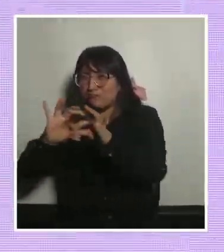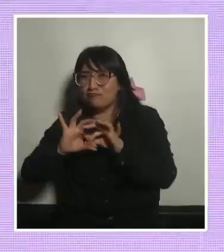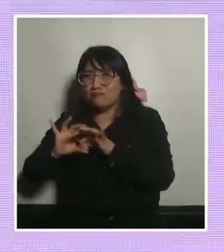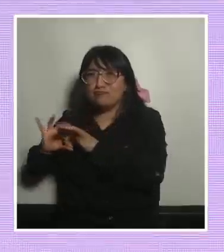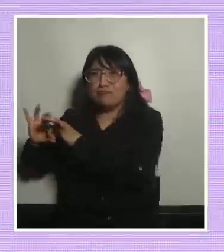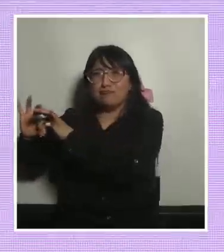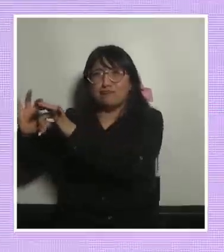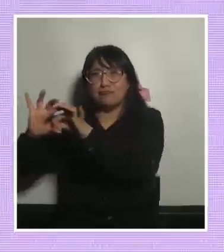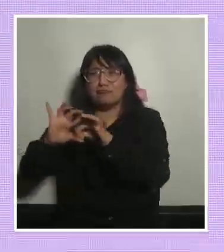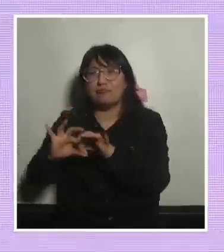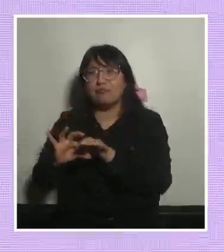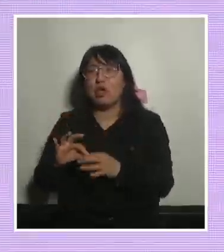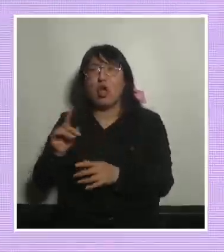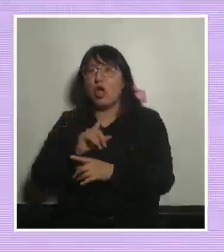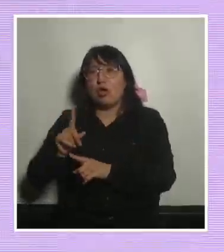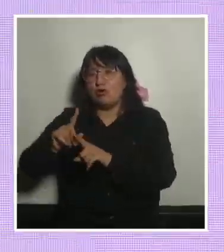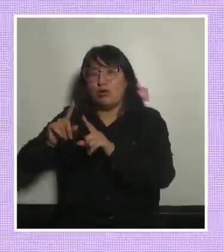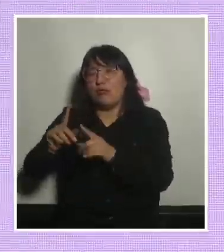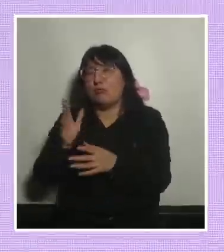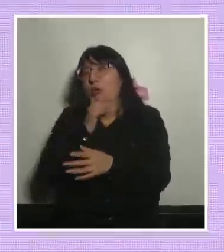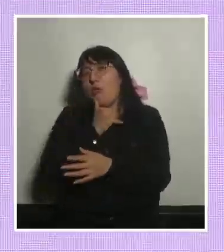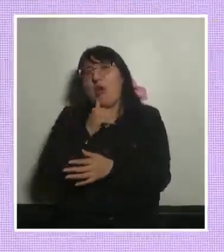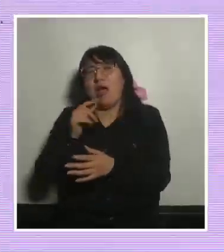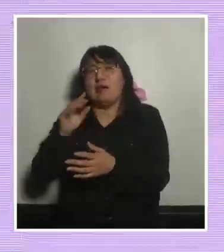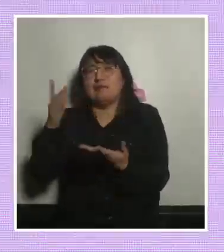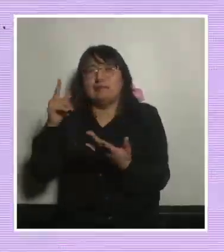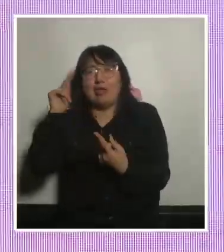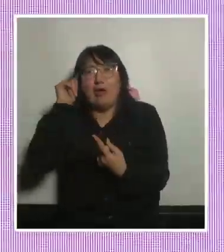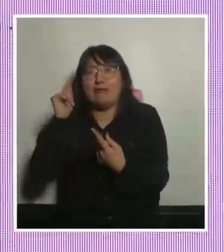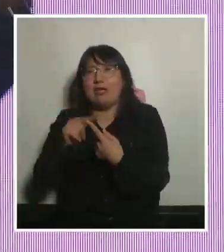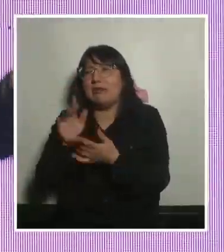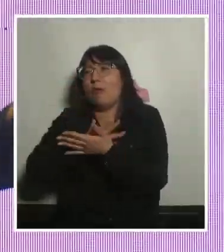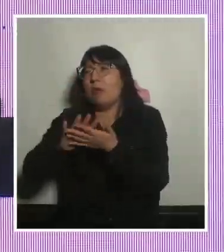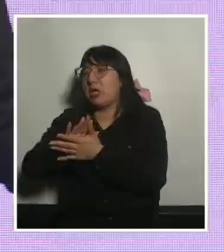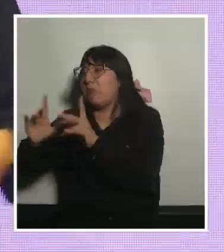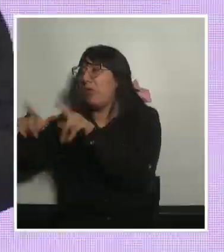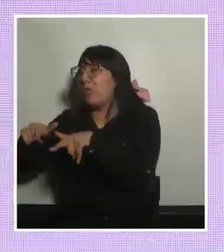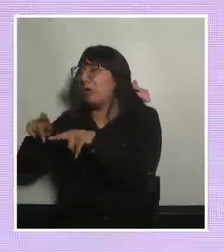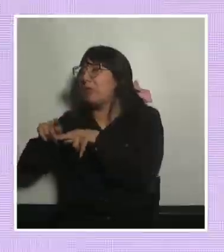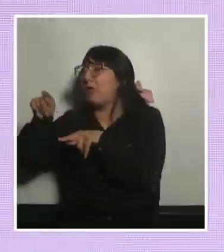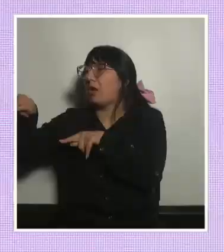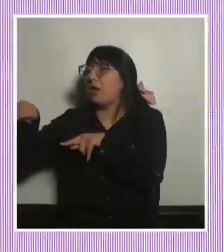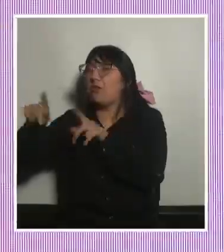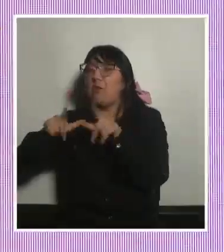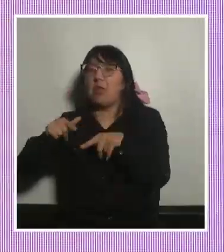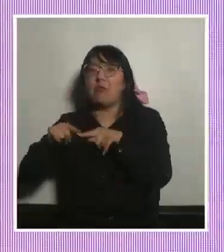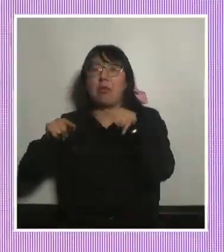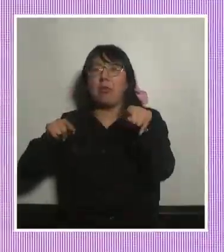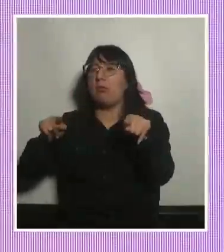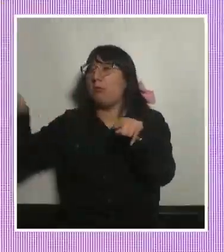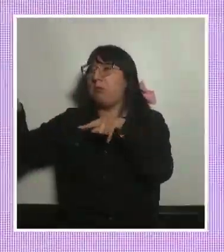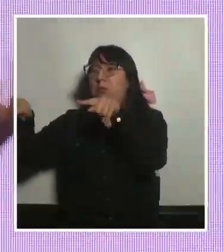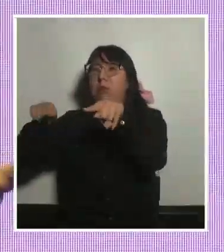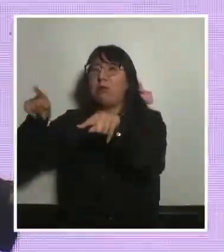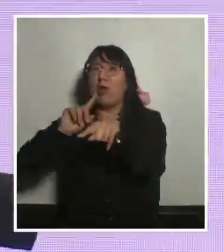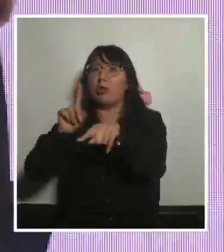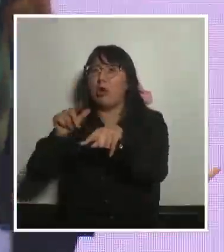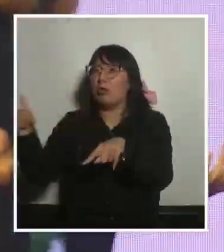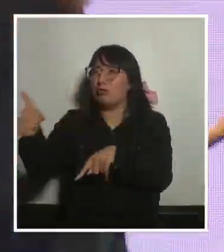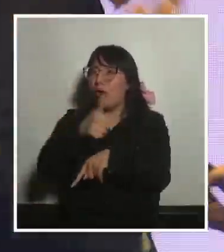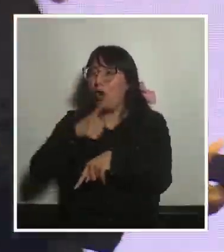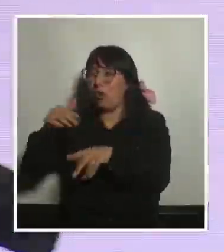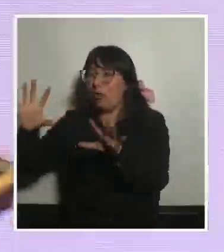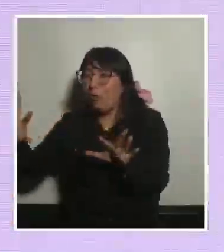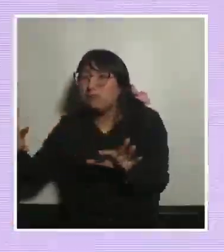interdepartamental no tiene ningún sentido que urbanismo vaya por un lado servicios sociales por otro y salud por otro tiene que estar totalmente